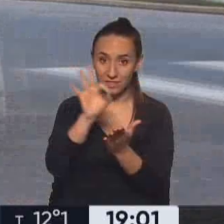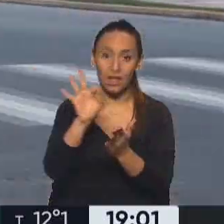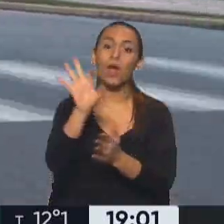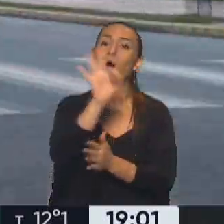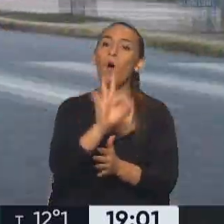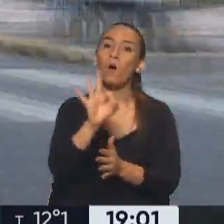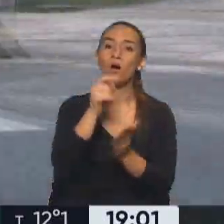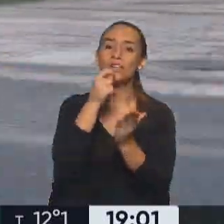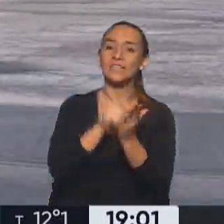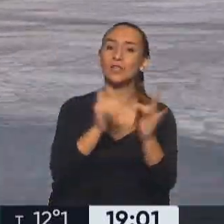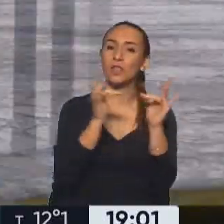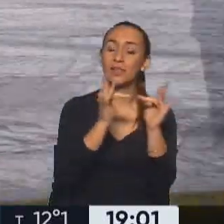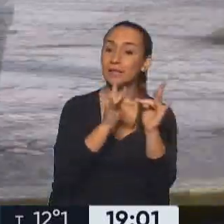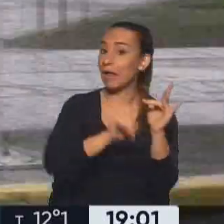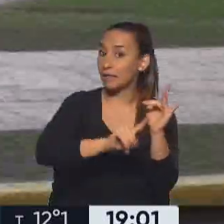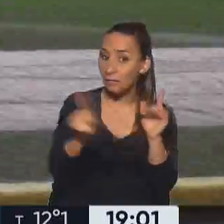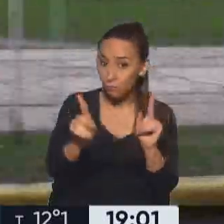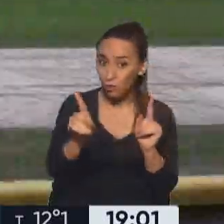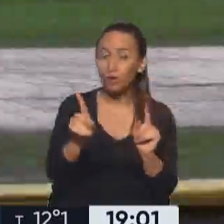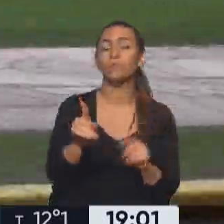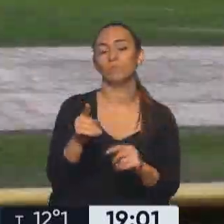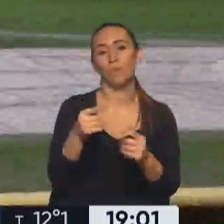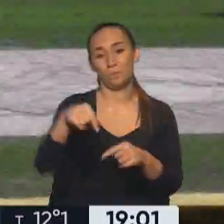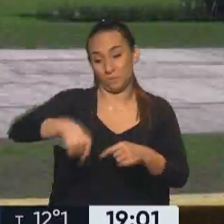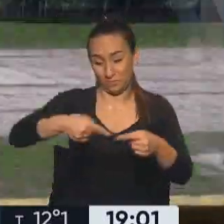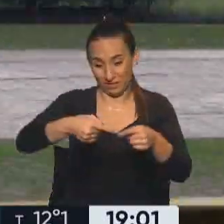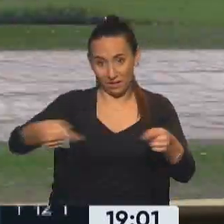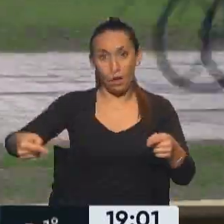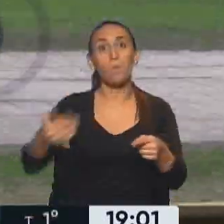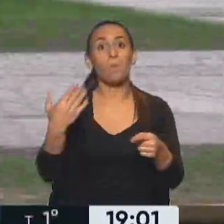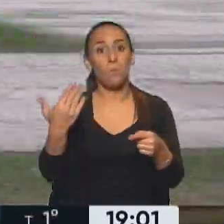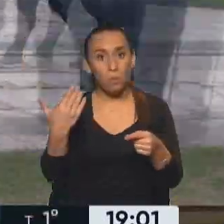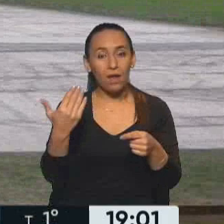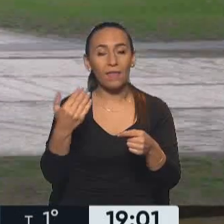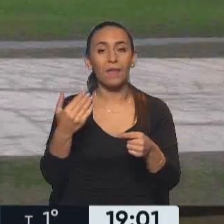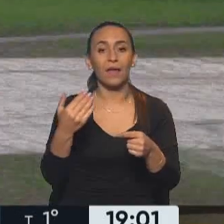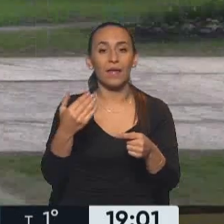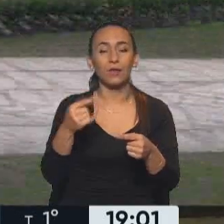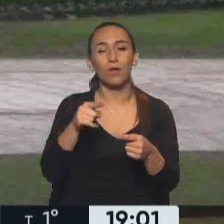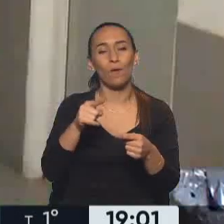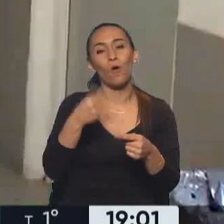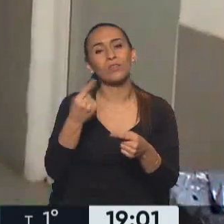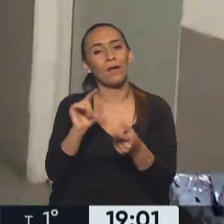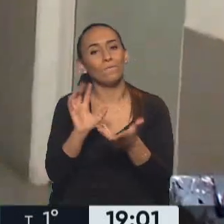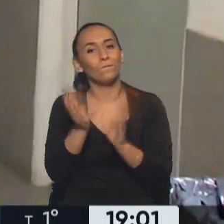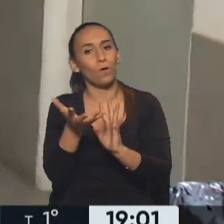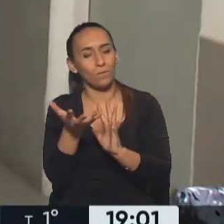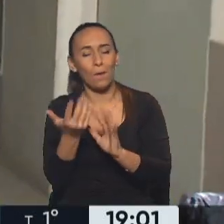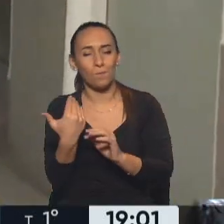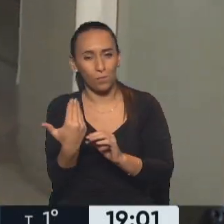digitalmente sus datos tendrán la oportunidad de una manera o de otra